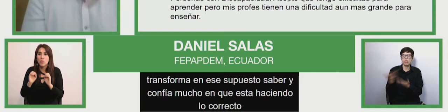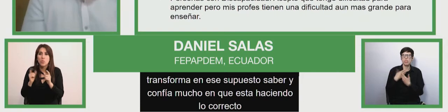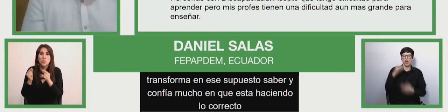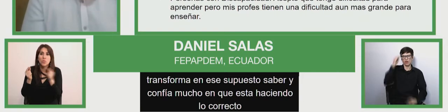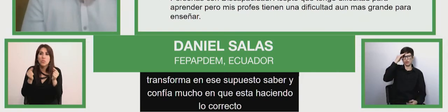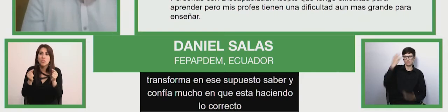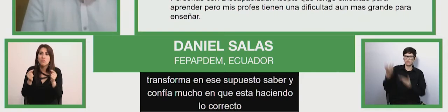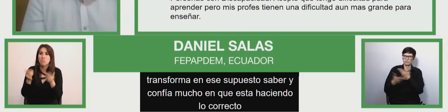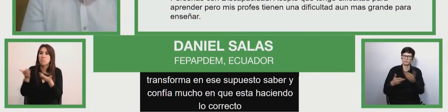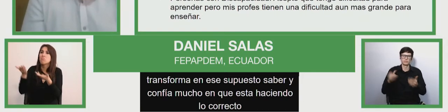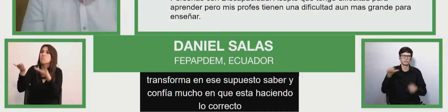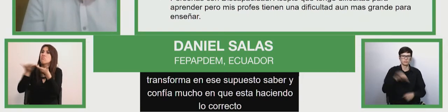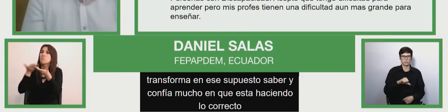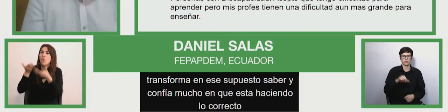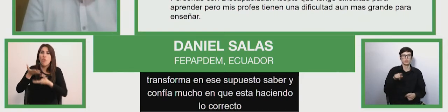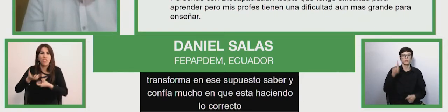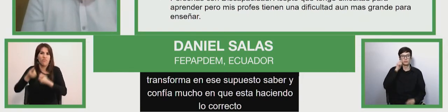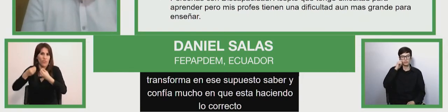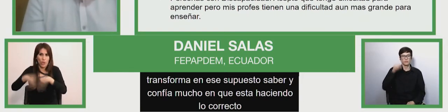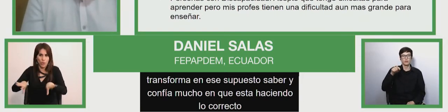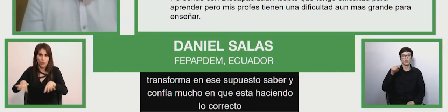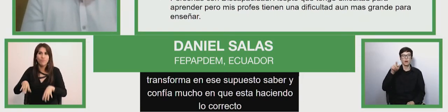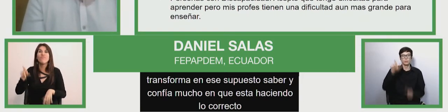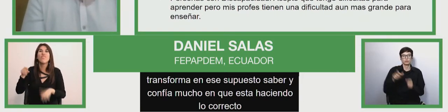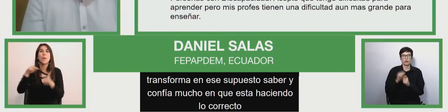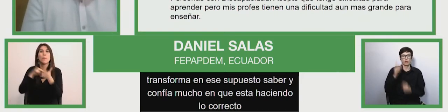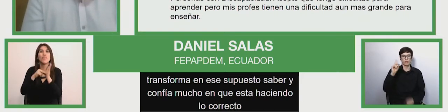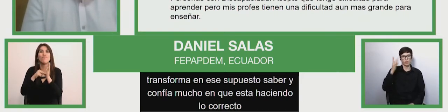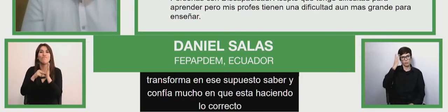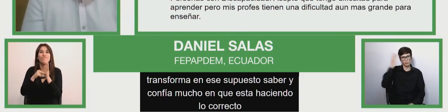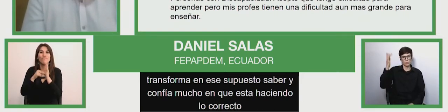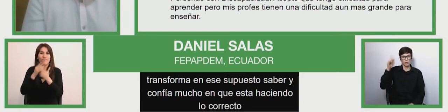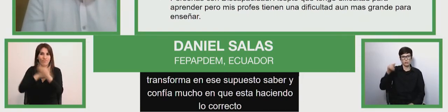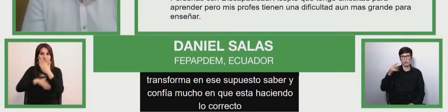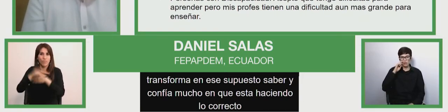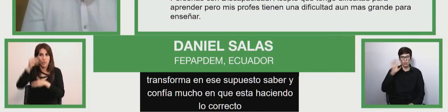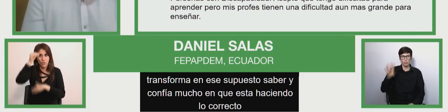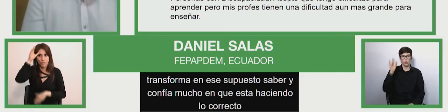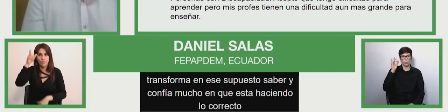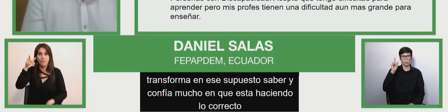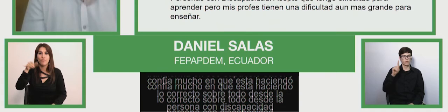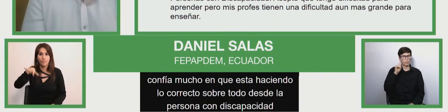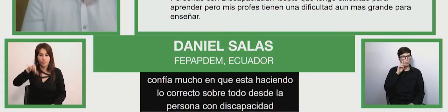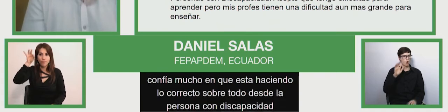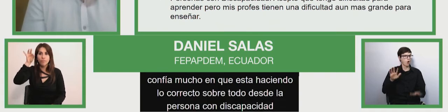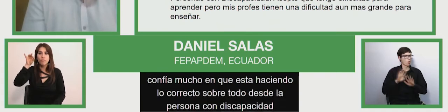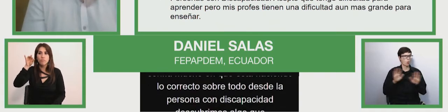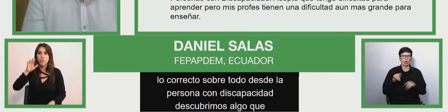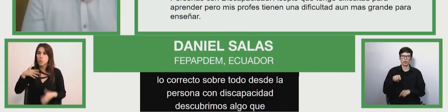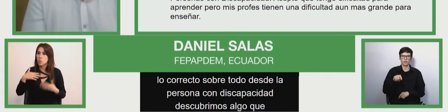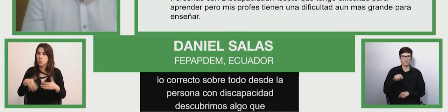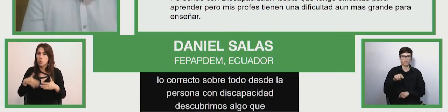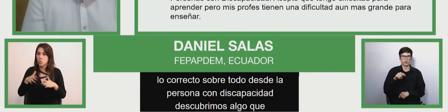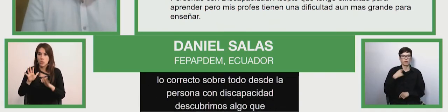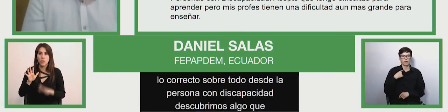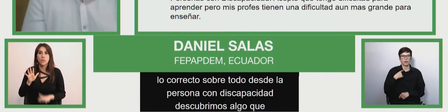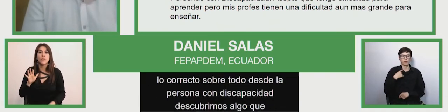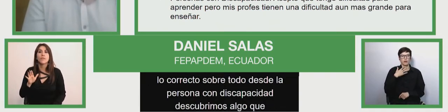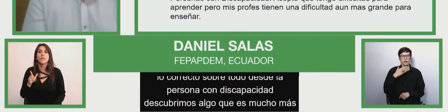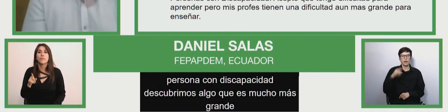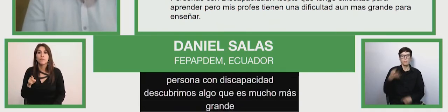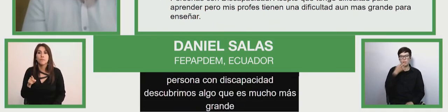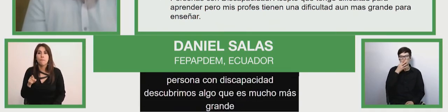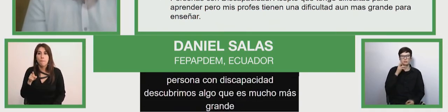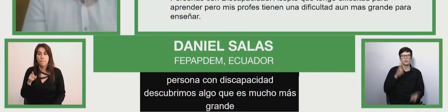todo, desde la persona con discapacidad intelectual, descubrimos algo que está arriba y mucho más grande que ellos nos decían esta frase consistentemente.